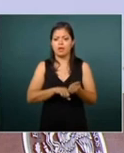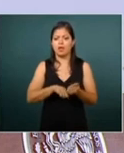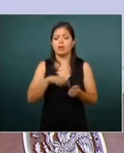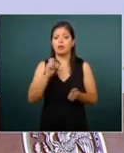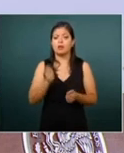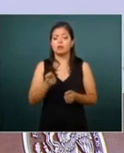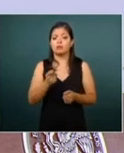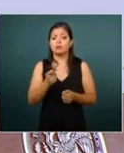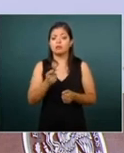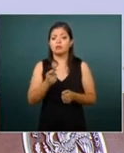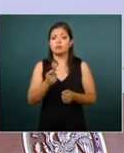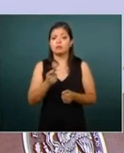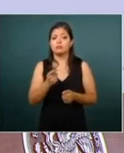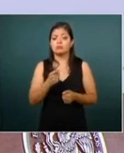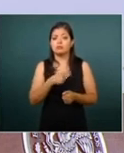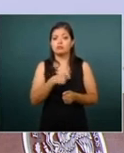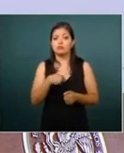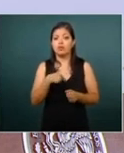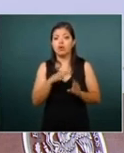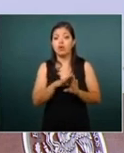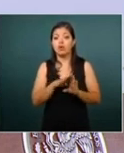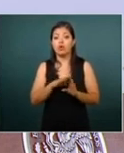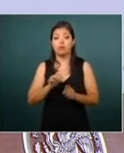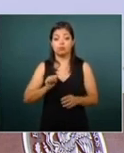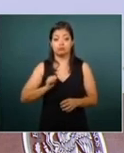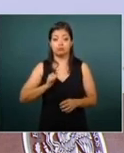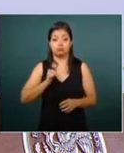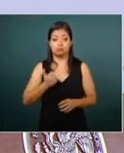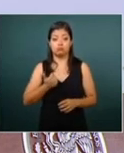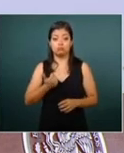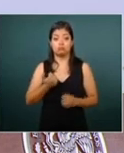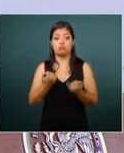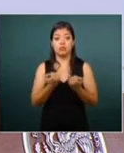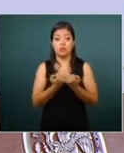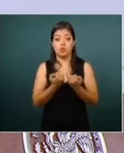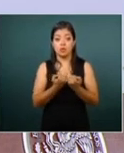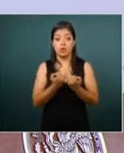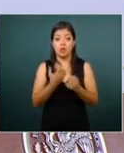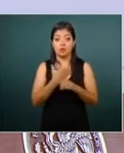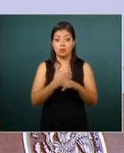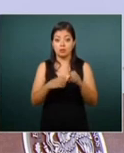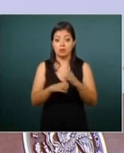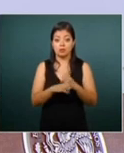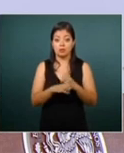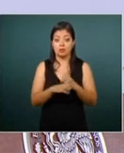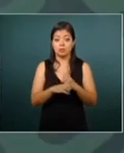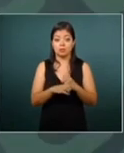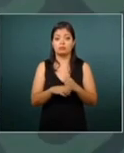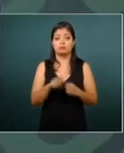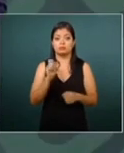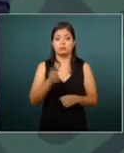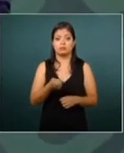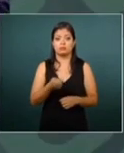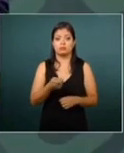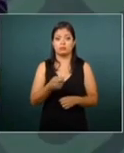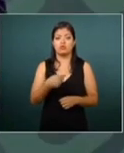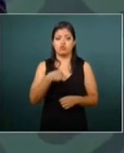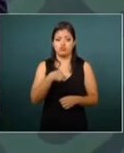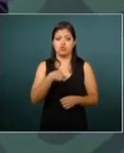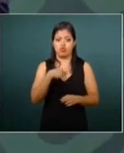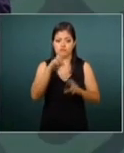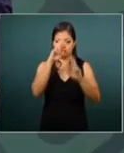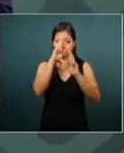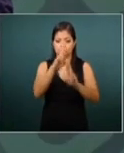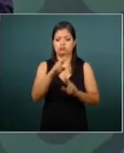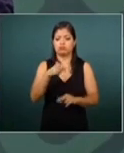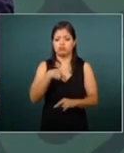de posiciones y de argumentos que se ponen sobre la mesa yo lo respeto